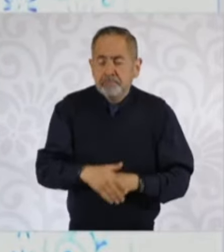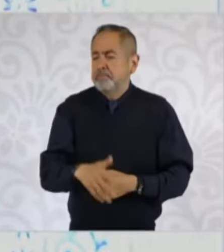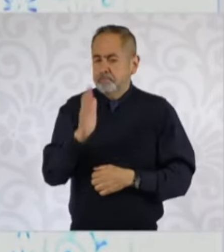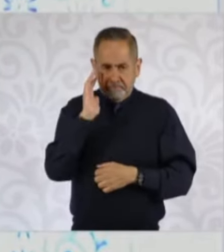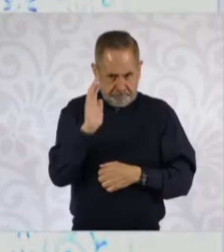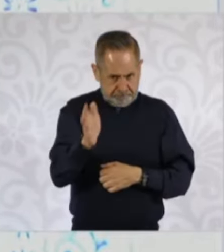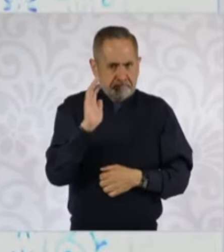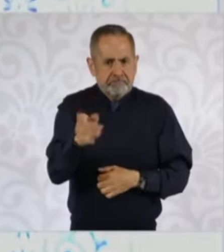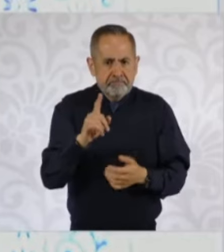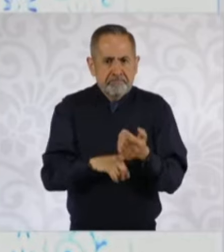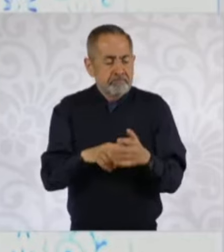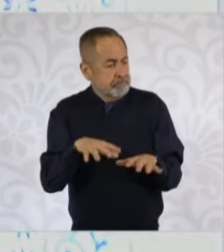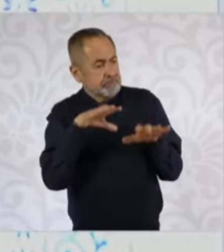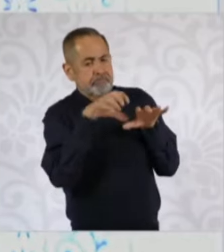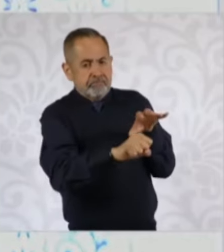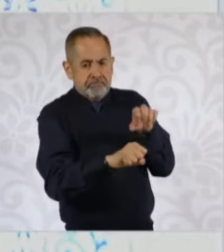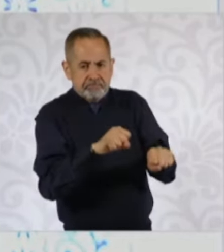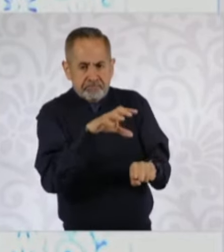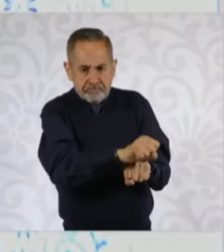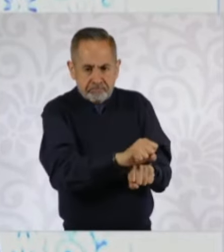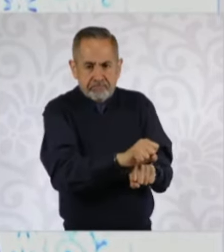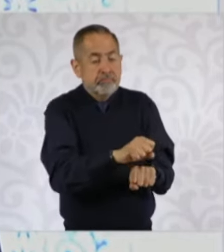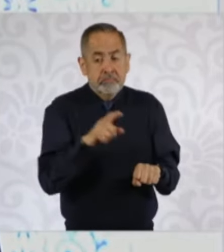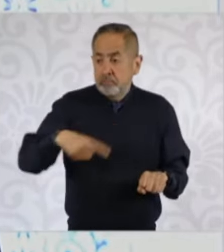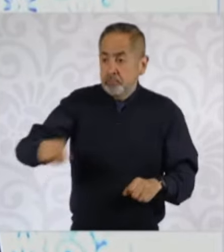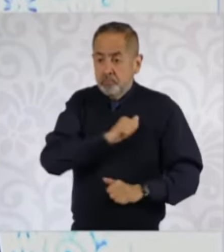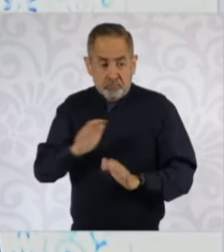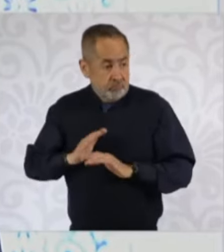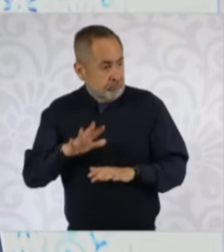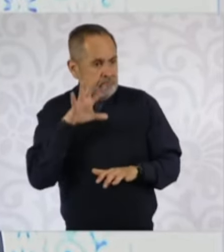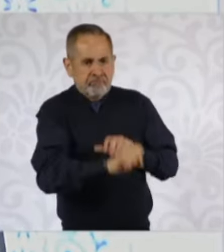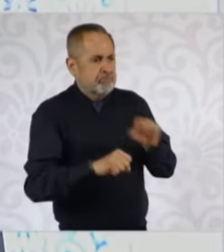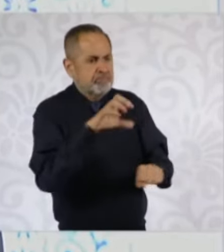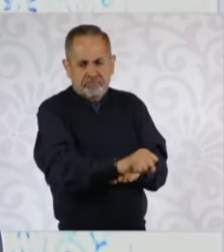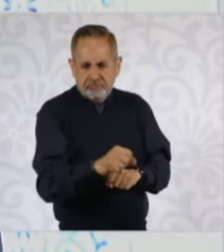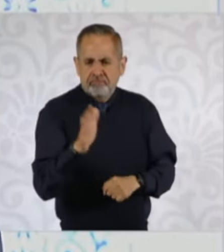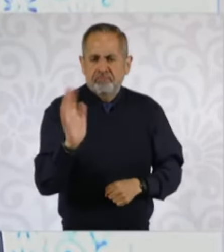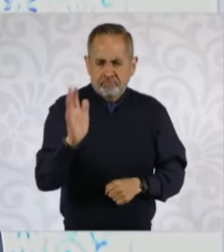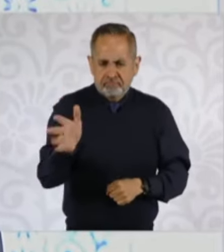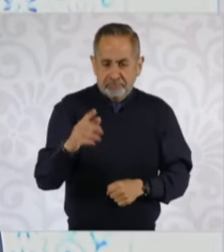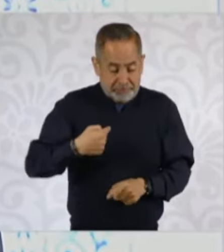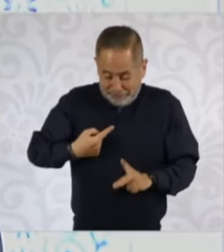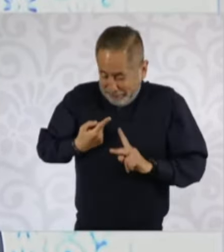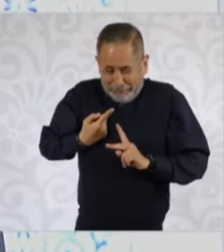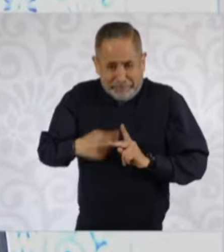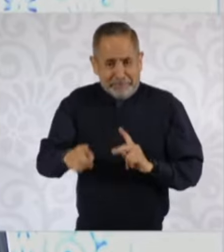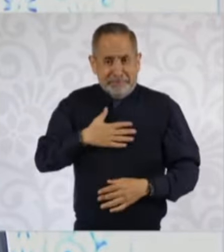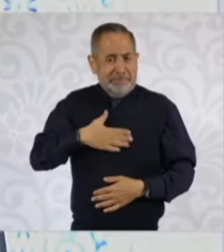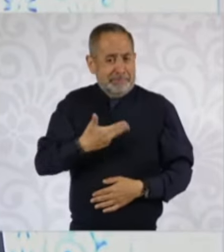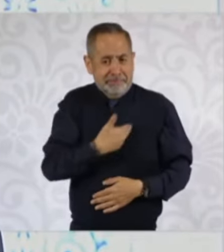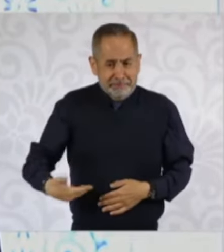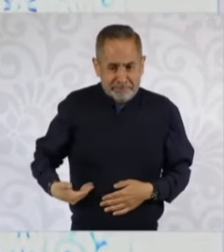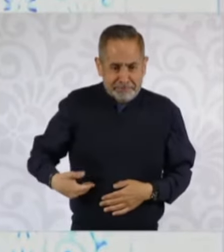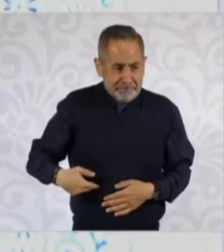por parte de las Fuerzas Armadas, que fue un caso que vivimos cuando entramos al gobierno. Y